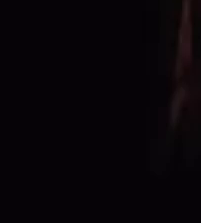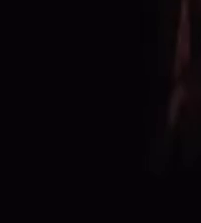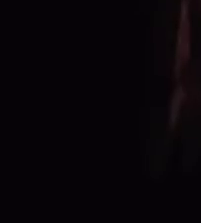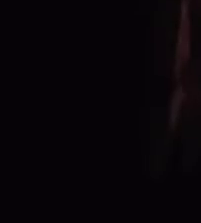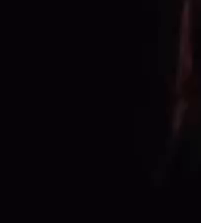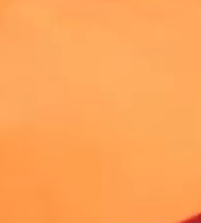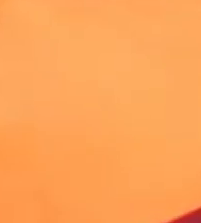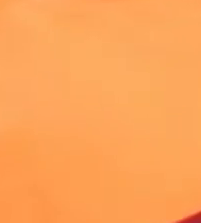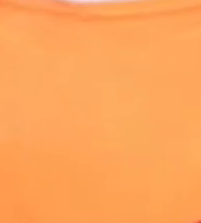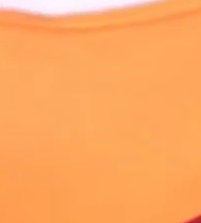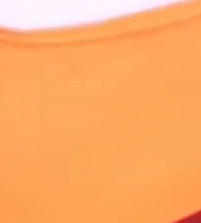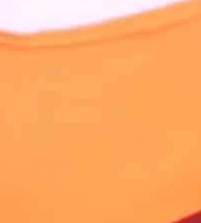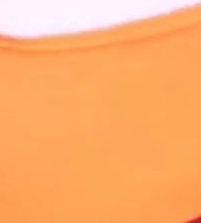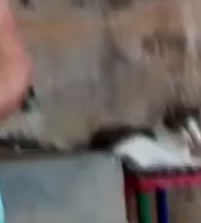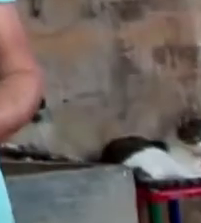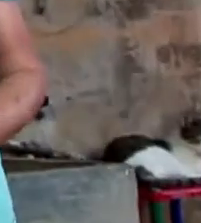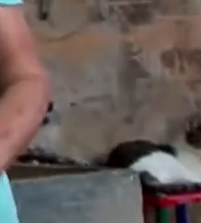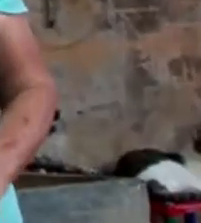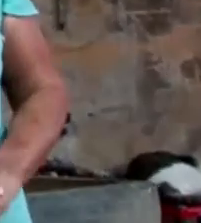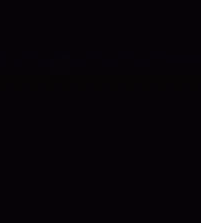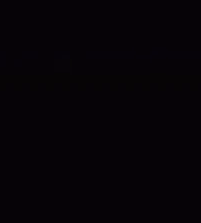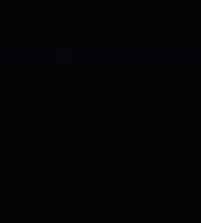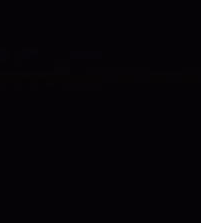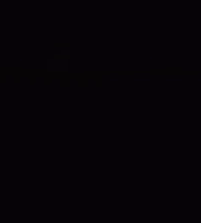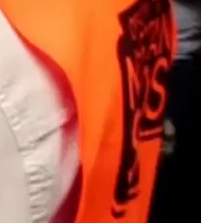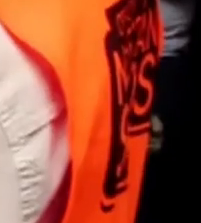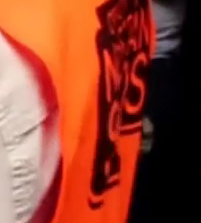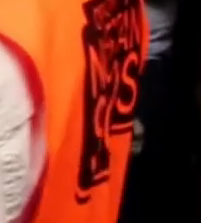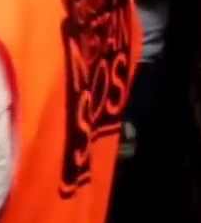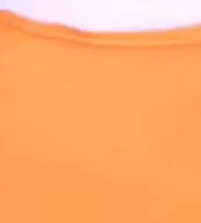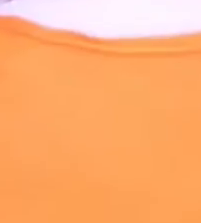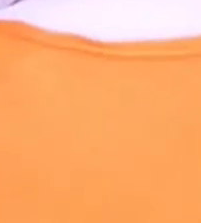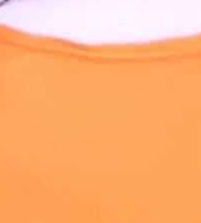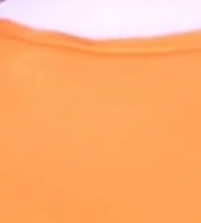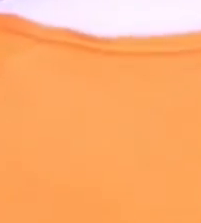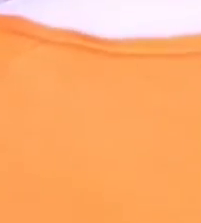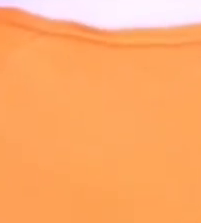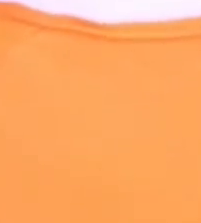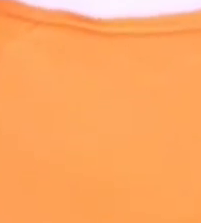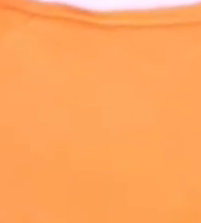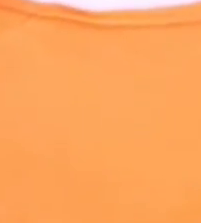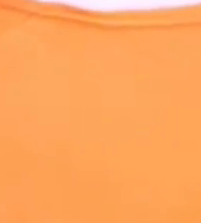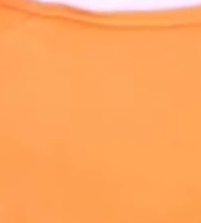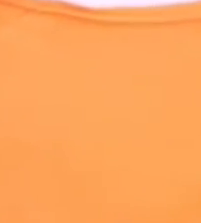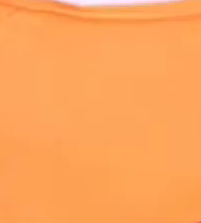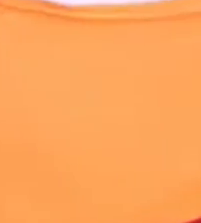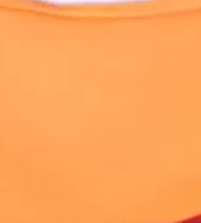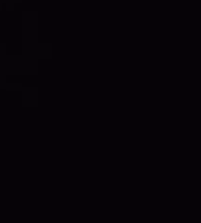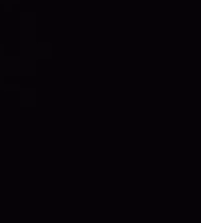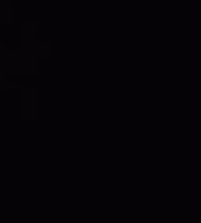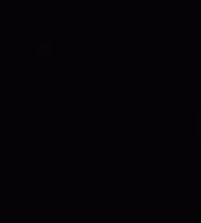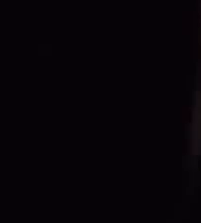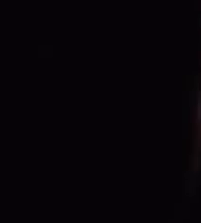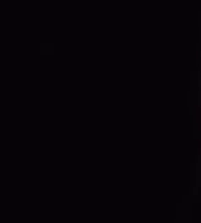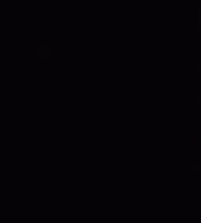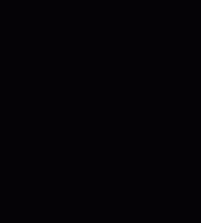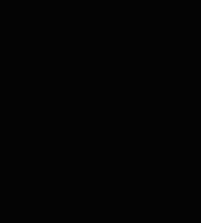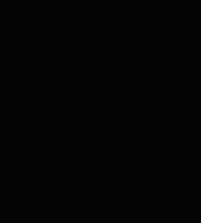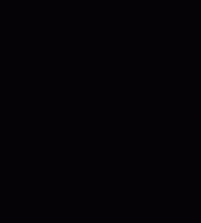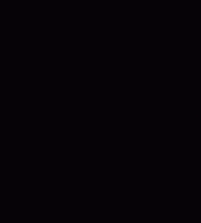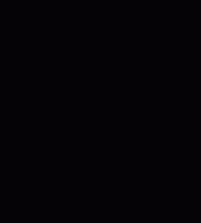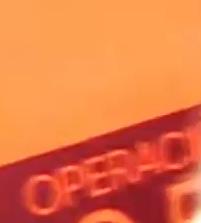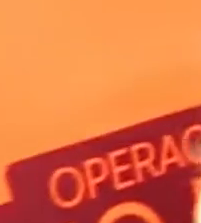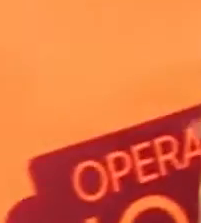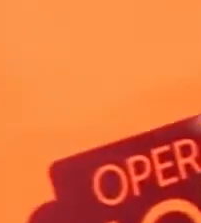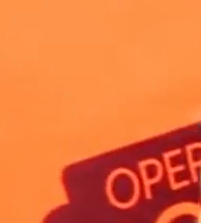nosotros. Tenemos, queremos decir, estamos recibiendo la bendición suya y la bendición de Dios. Muchas